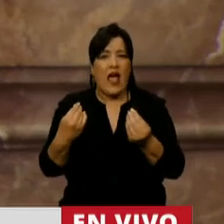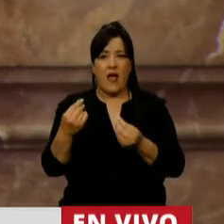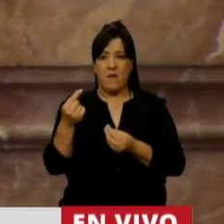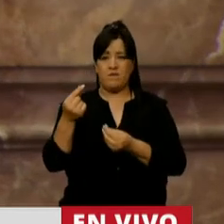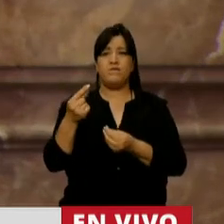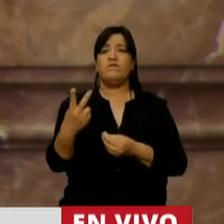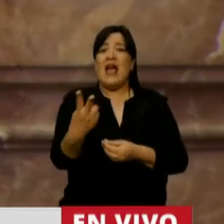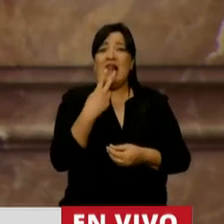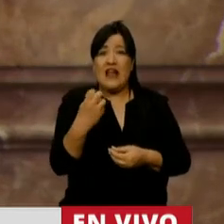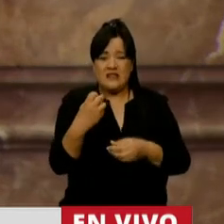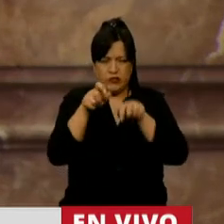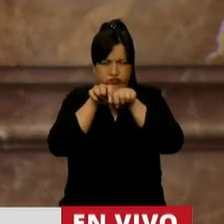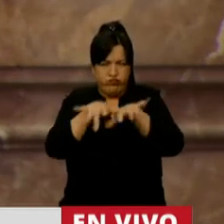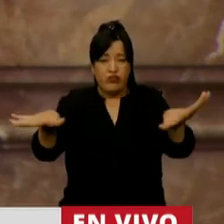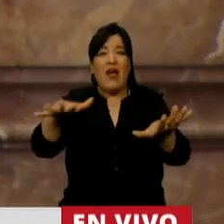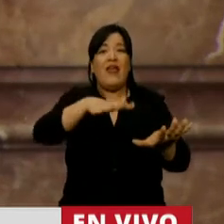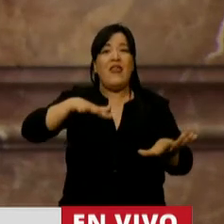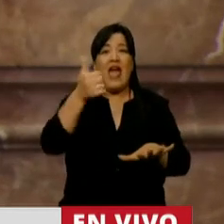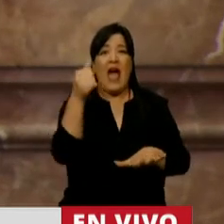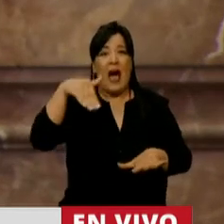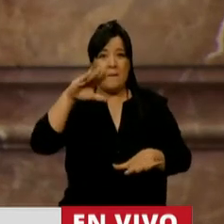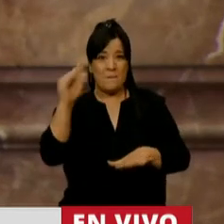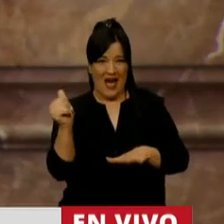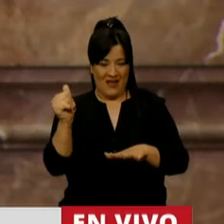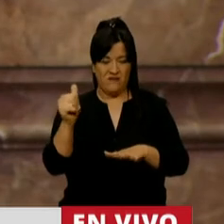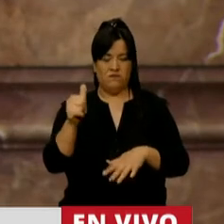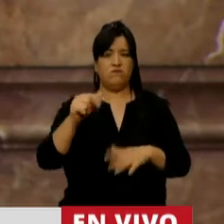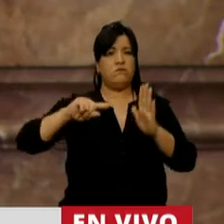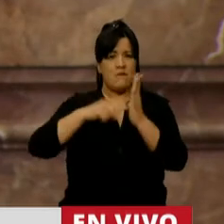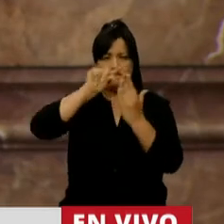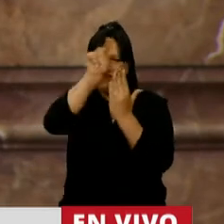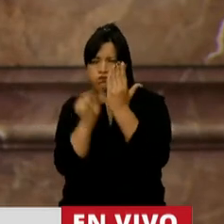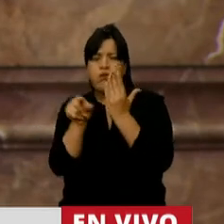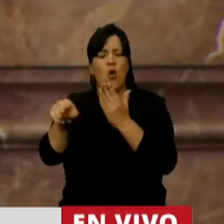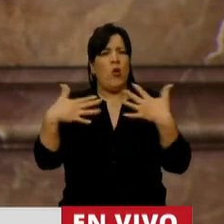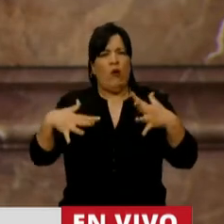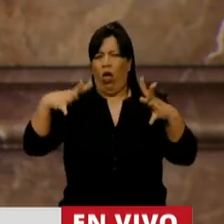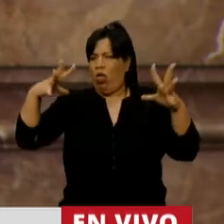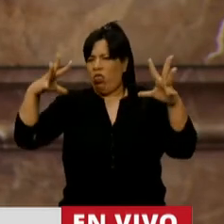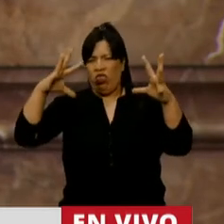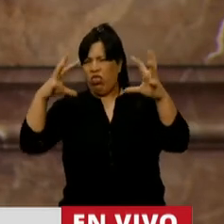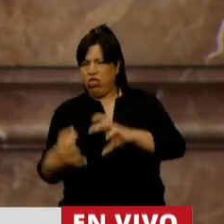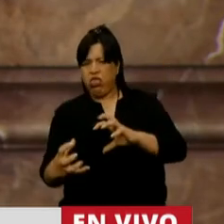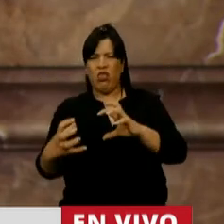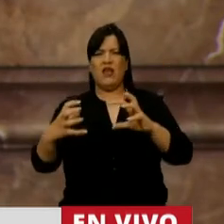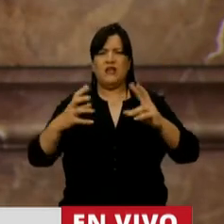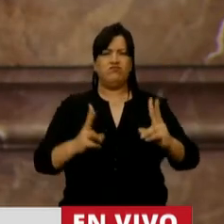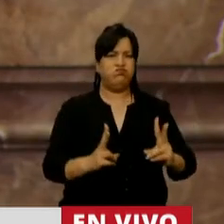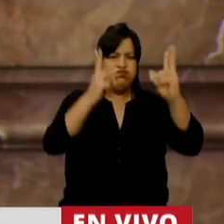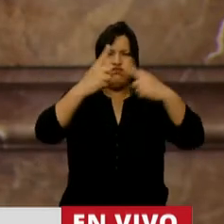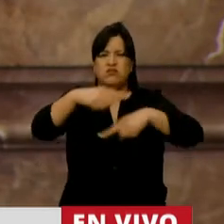eléctrica de la región de Lamba a un estado de osolencia y deterioro de instalaciones,